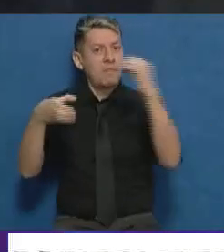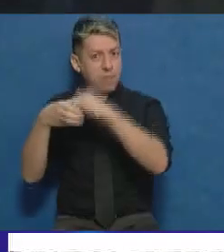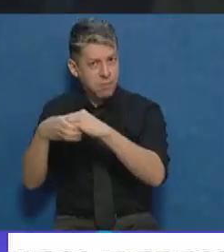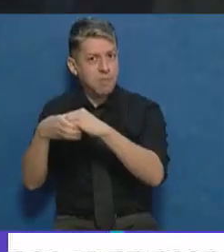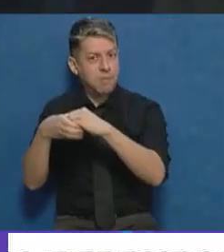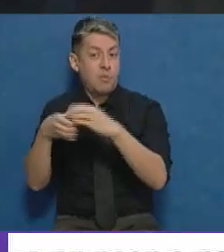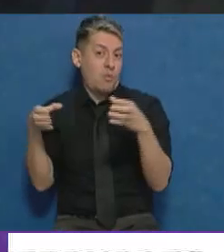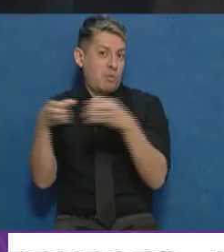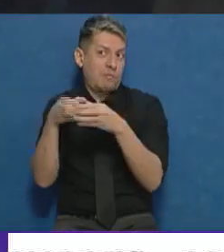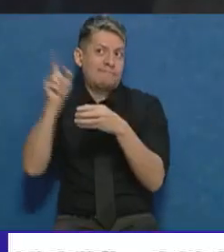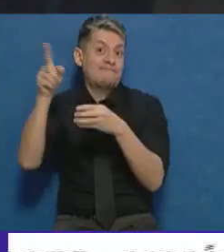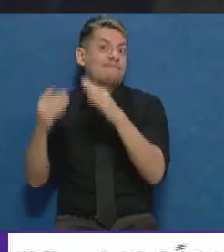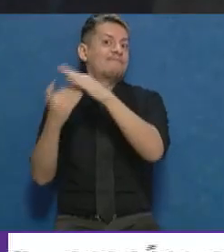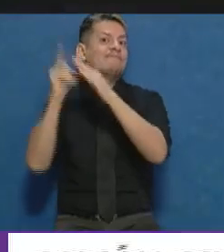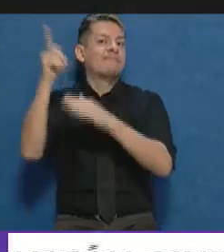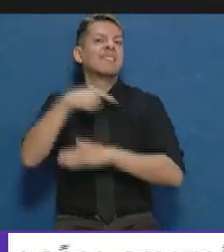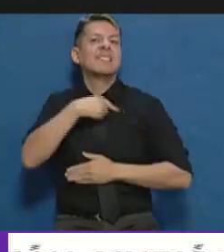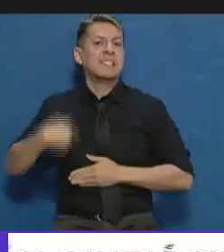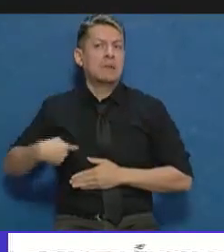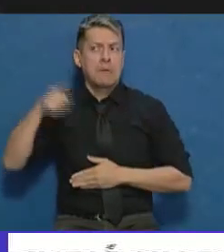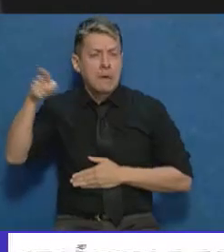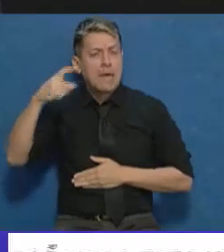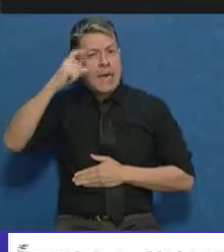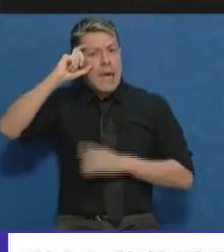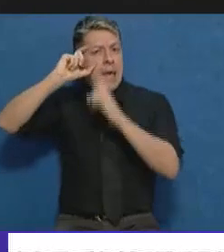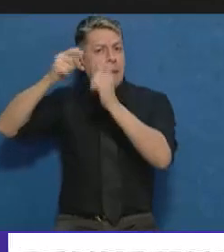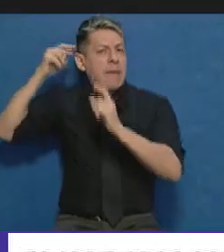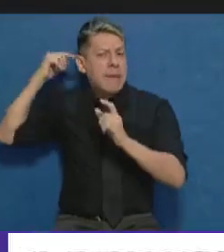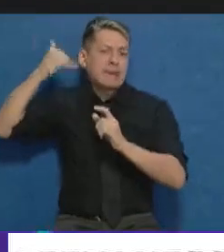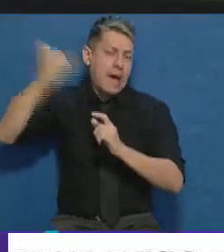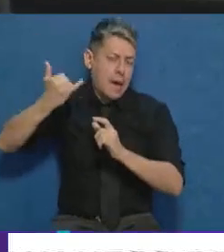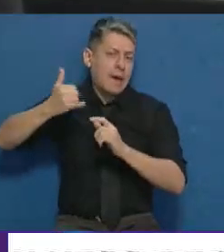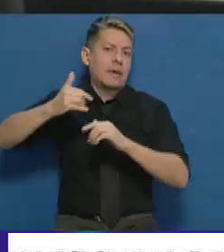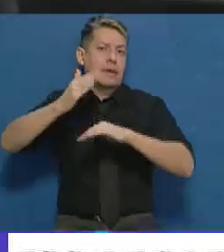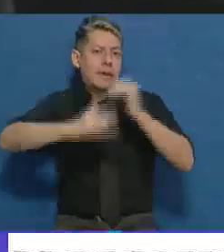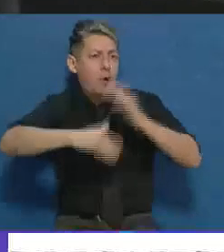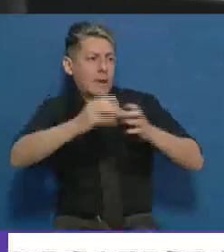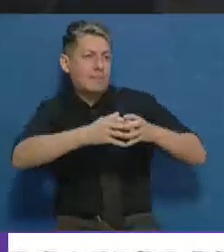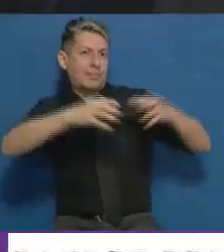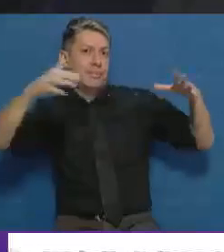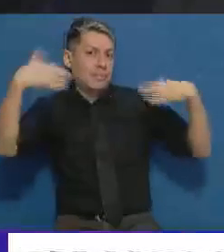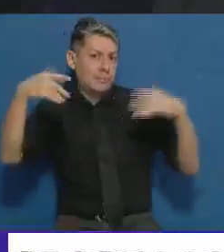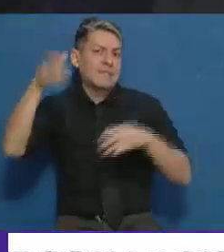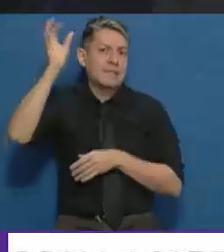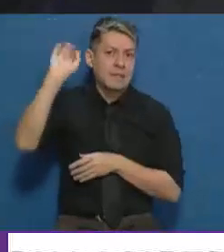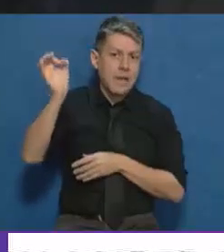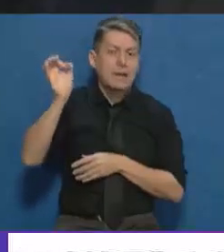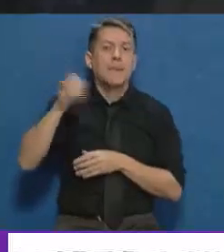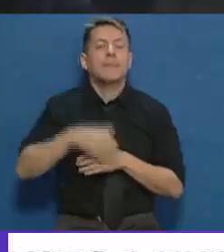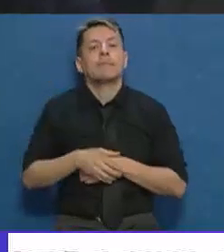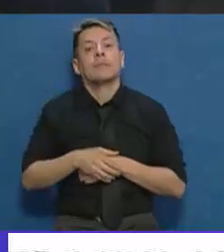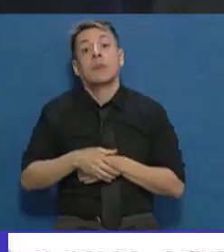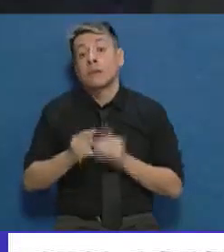consorcio chino que tiene mucha experiencia en el trabajo de este tipo de obras. Recordá que uno de los